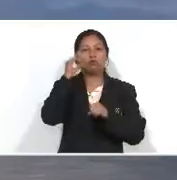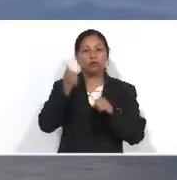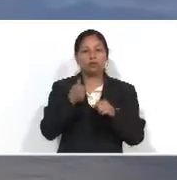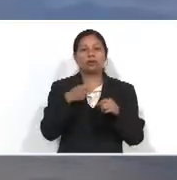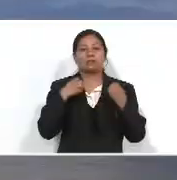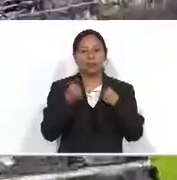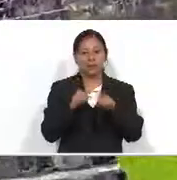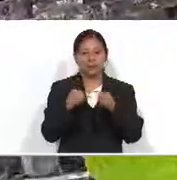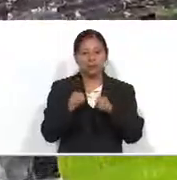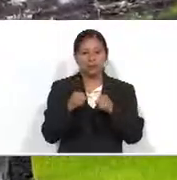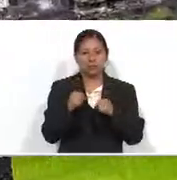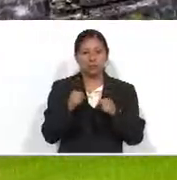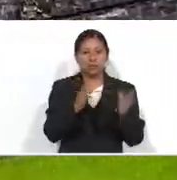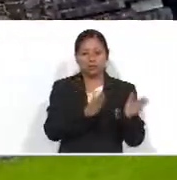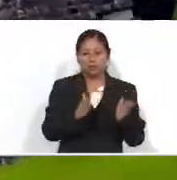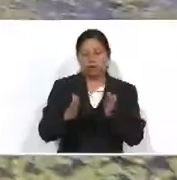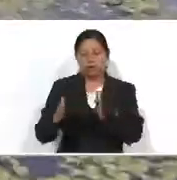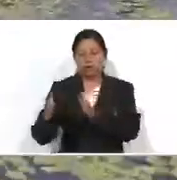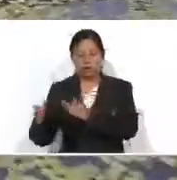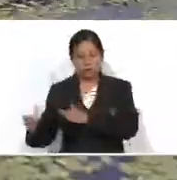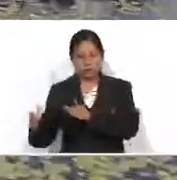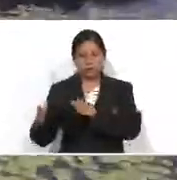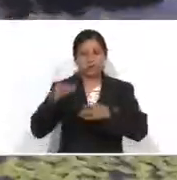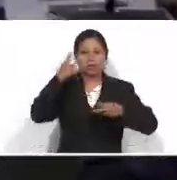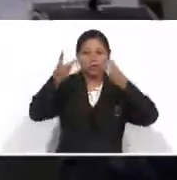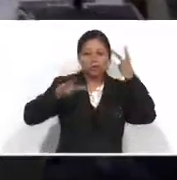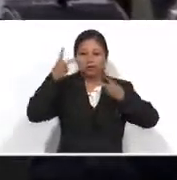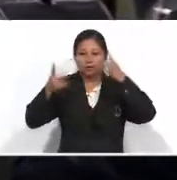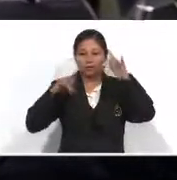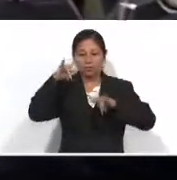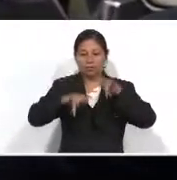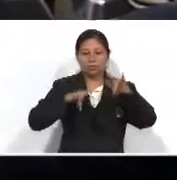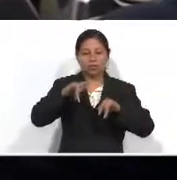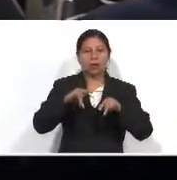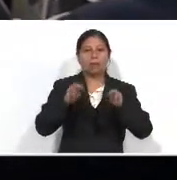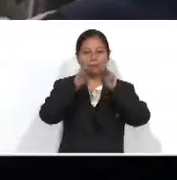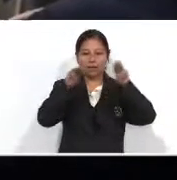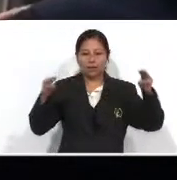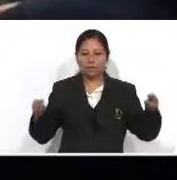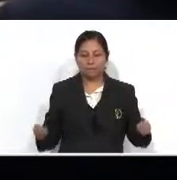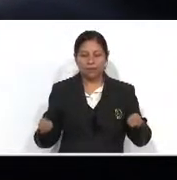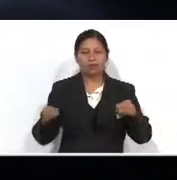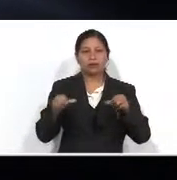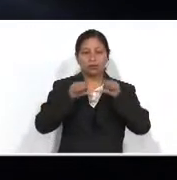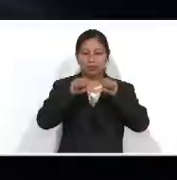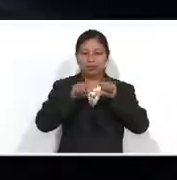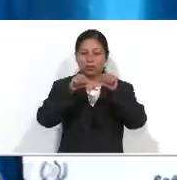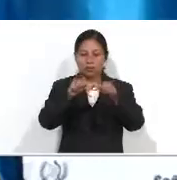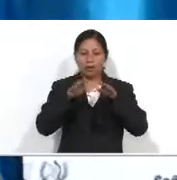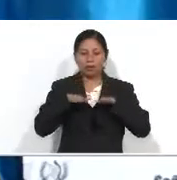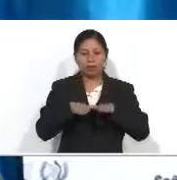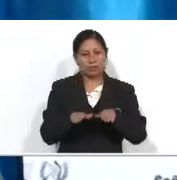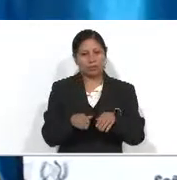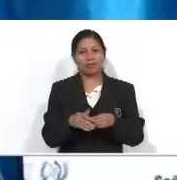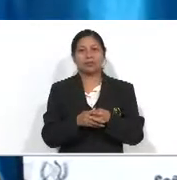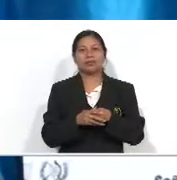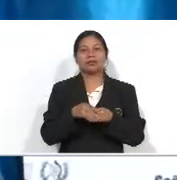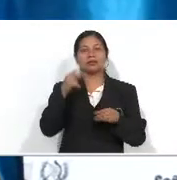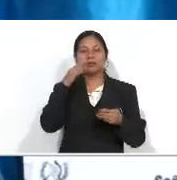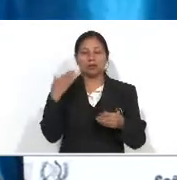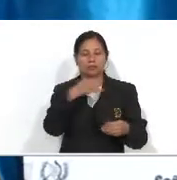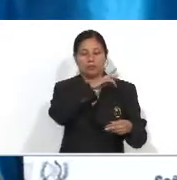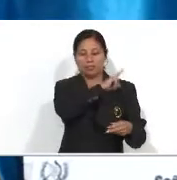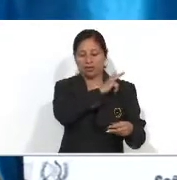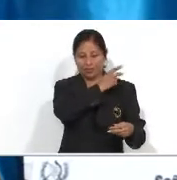acciones a implementar en el proceso de reactivación del sector turístico en el país e instalar una mesa de trabajo para darle acompañamiento al proceso. A la reunión acudió el